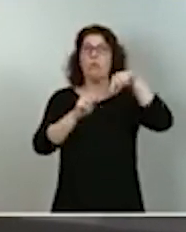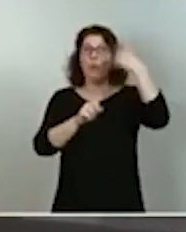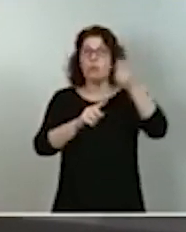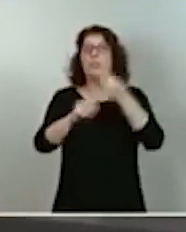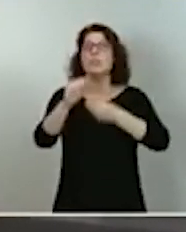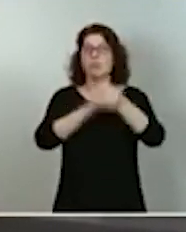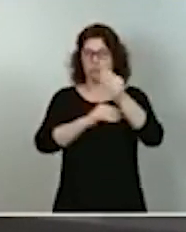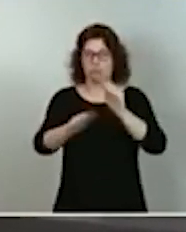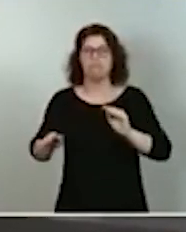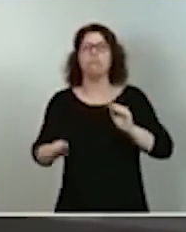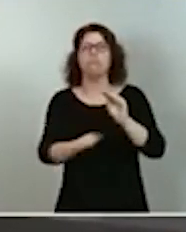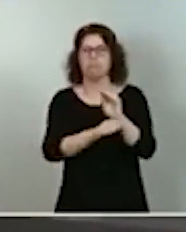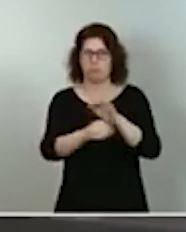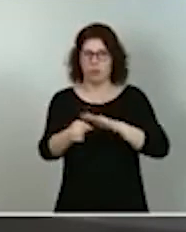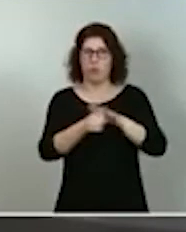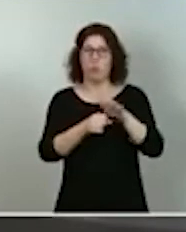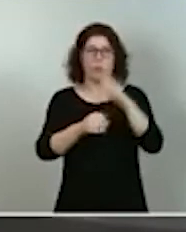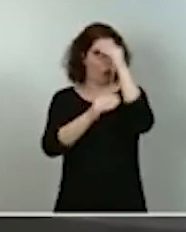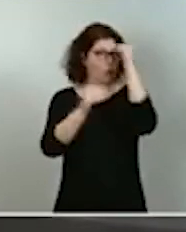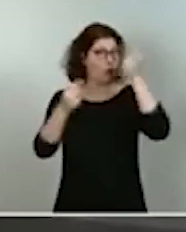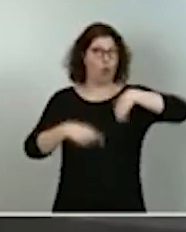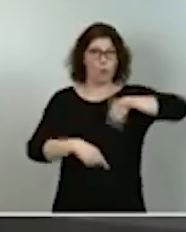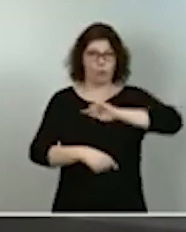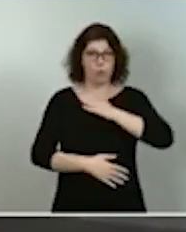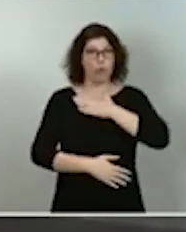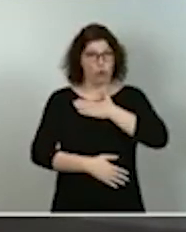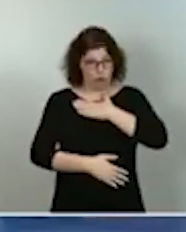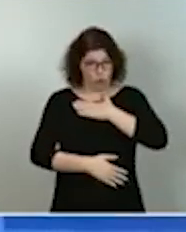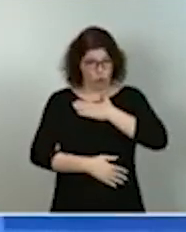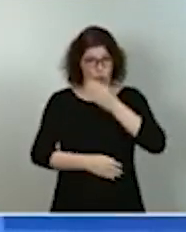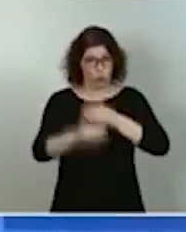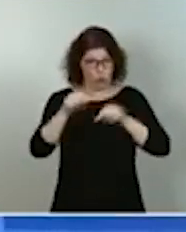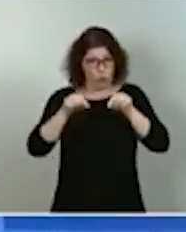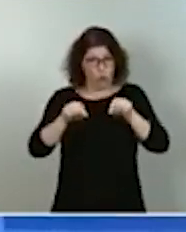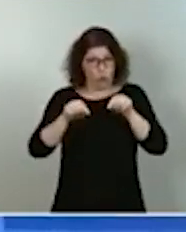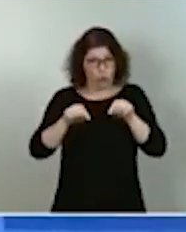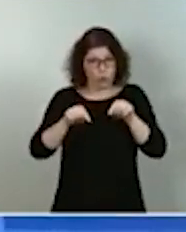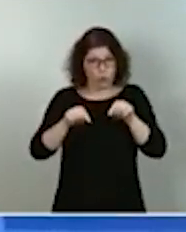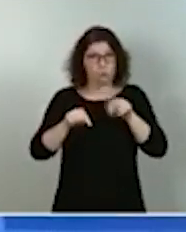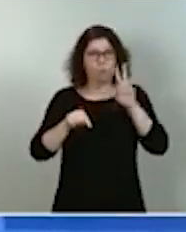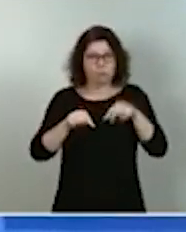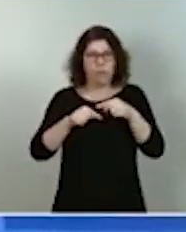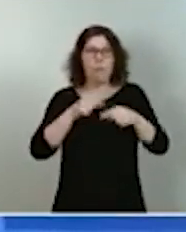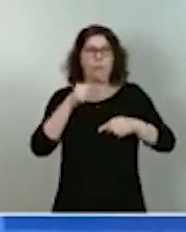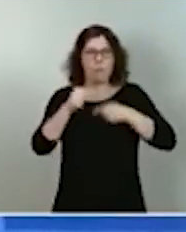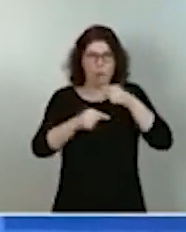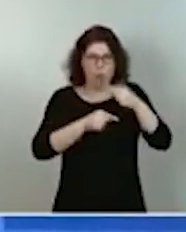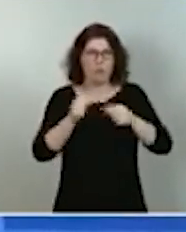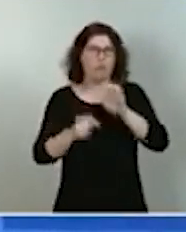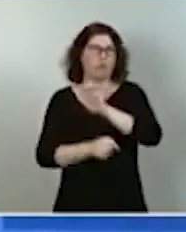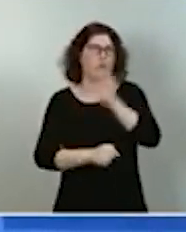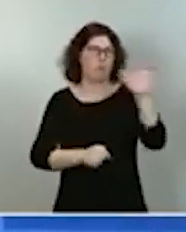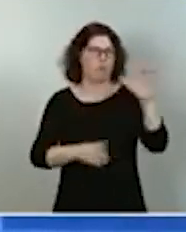nosotros y nuestros hijos somos y serán la próxima generación de europeos. Muchas gracias.